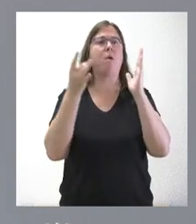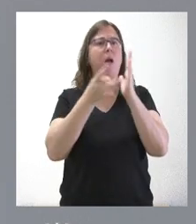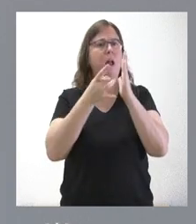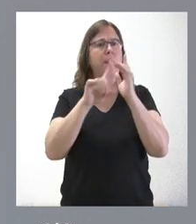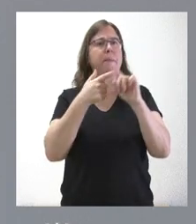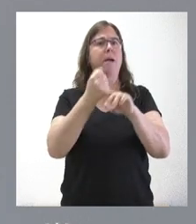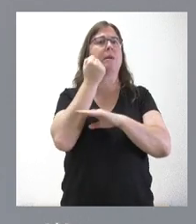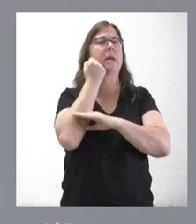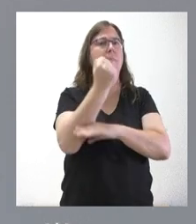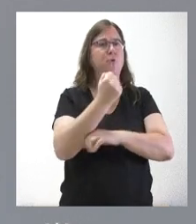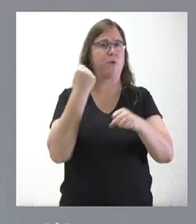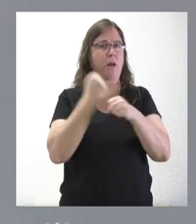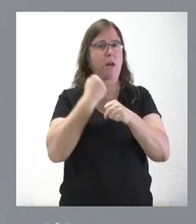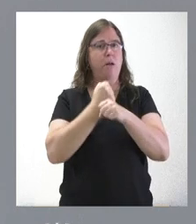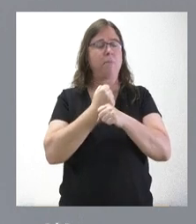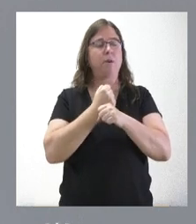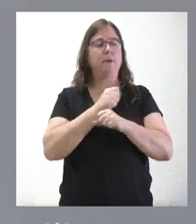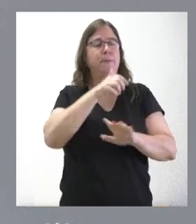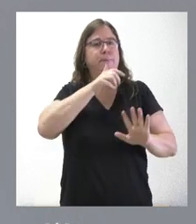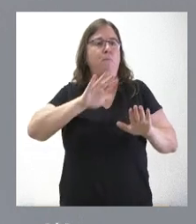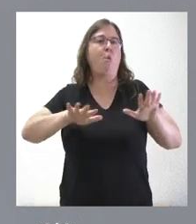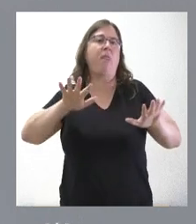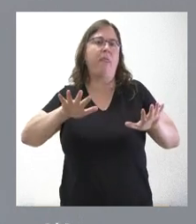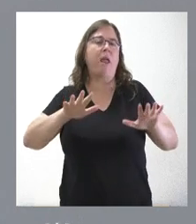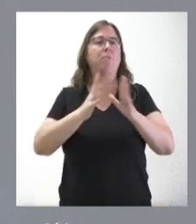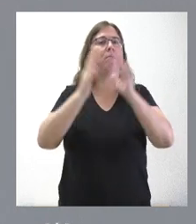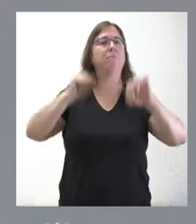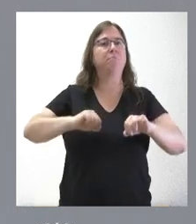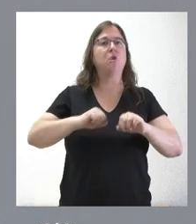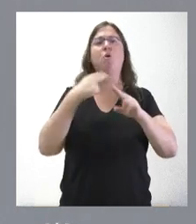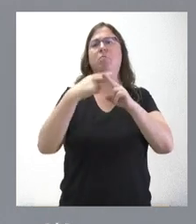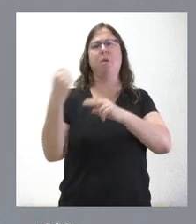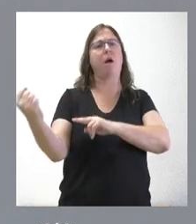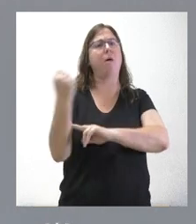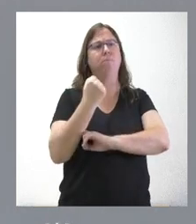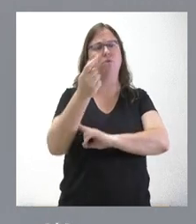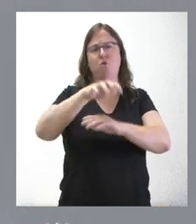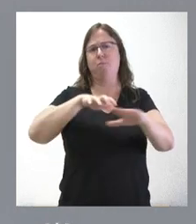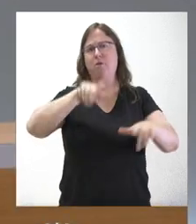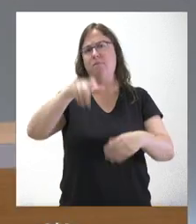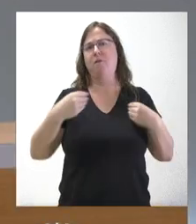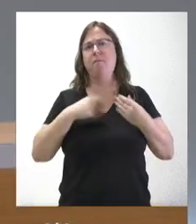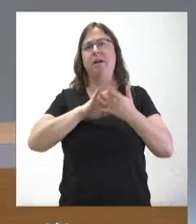mundo del empleo, de moderación y de concordia, son políticas que son respaldadas por una gran mayoría de las personas de Castilla y León.